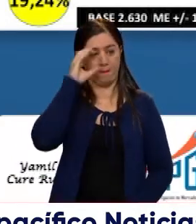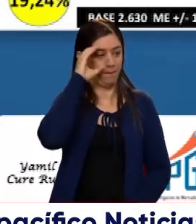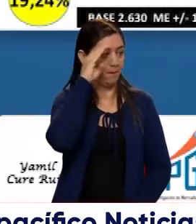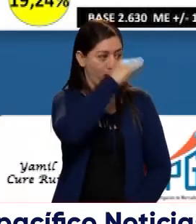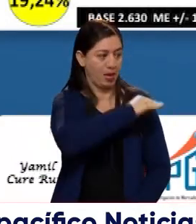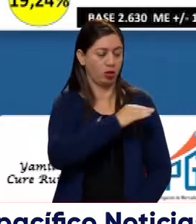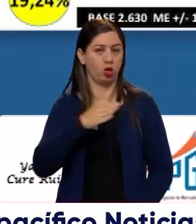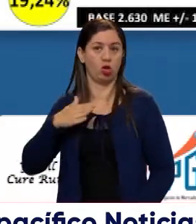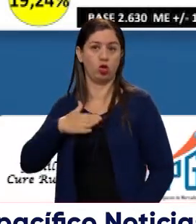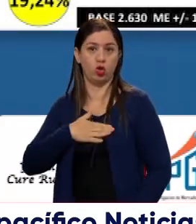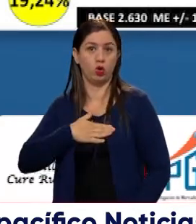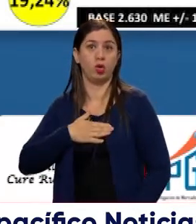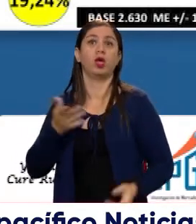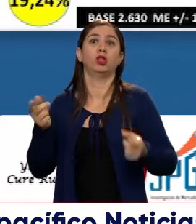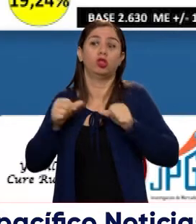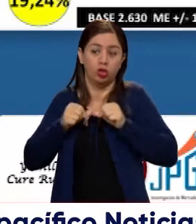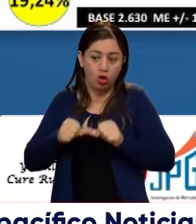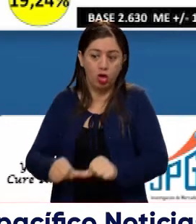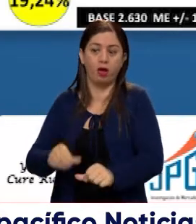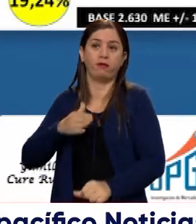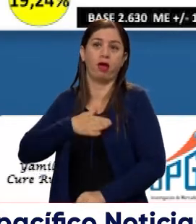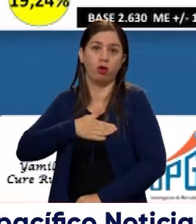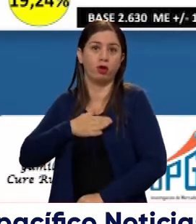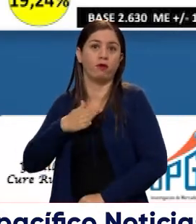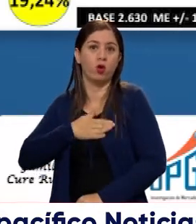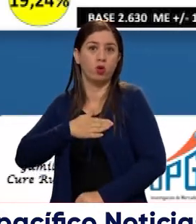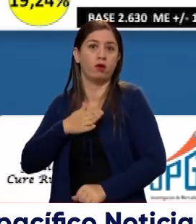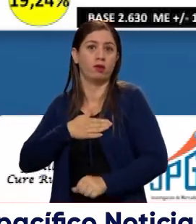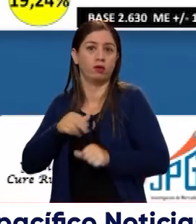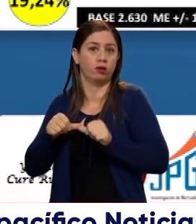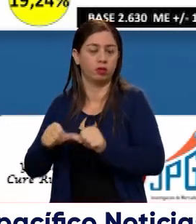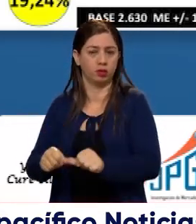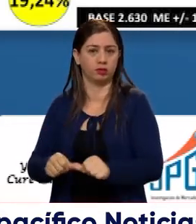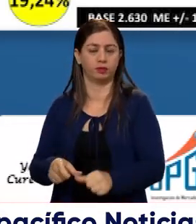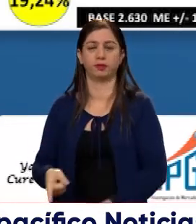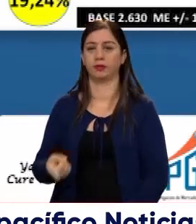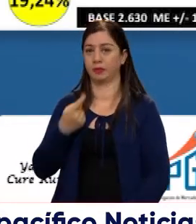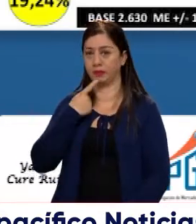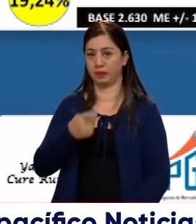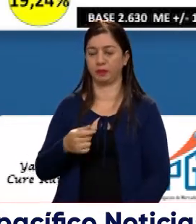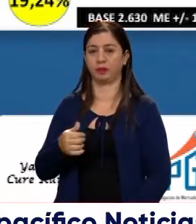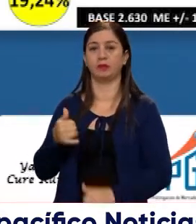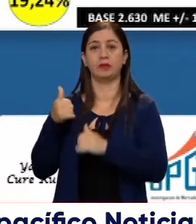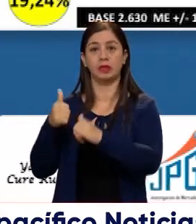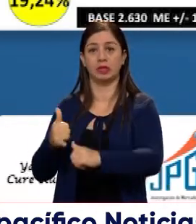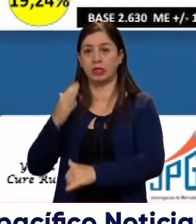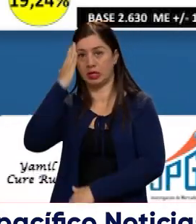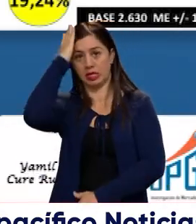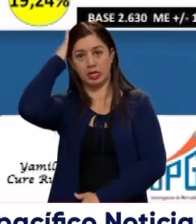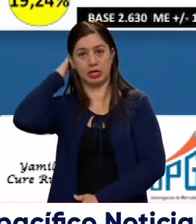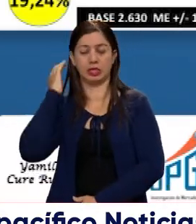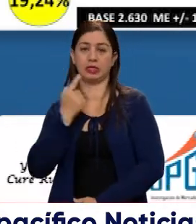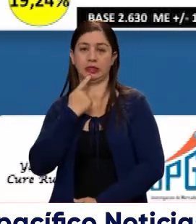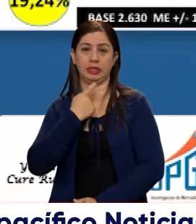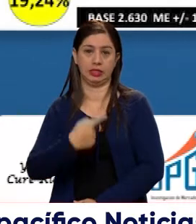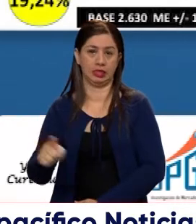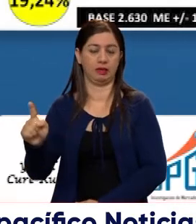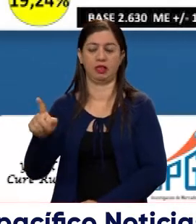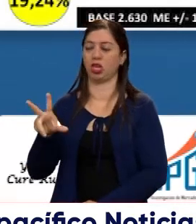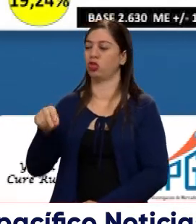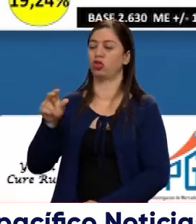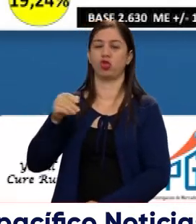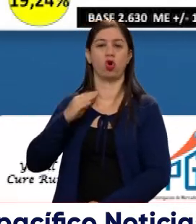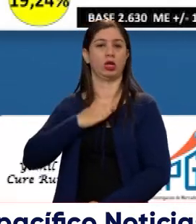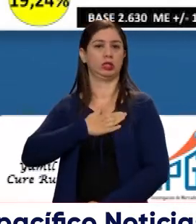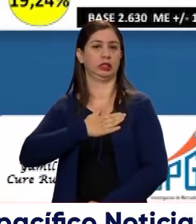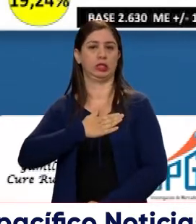contra Uribe. Todavía. Entonces, a pesar de que el ingeniero maneja otros axiomas, de que no es de Uribe